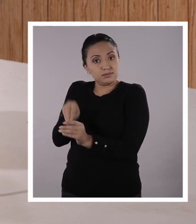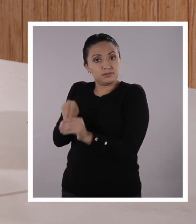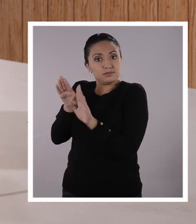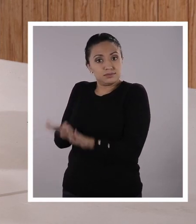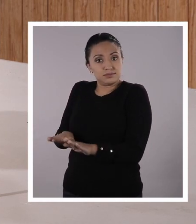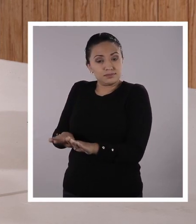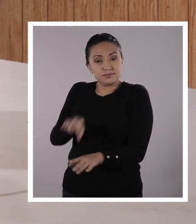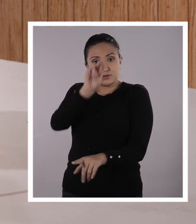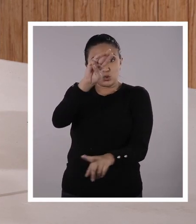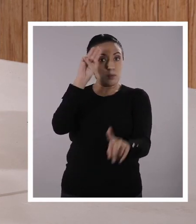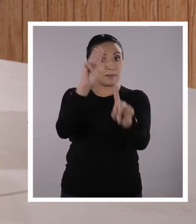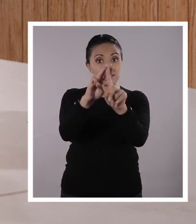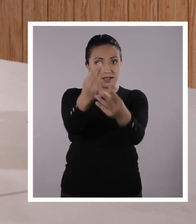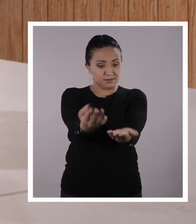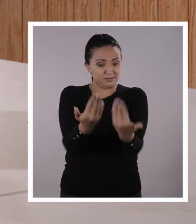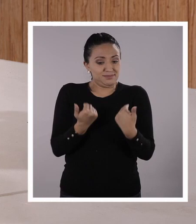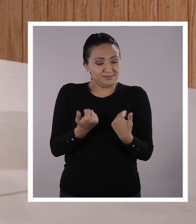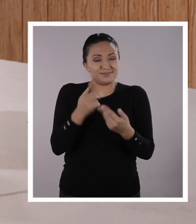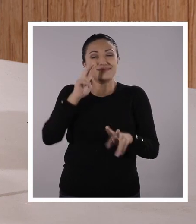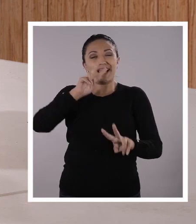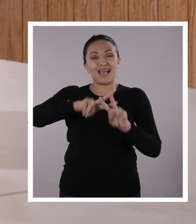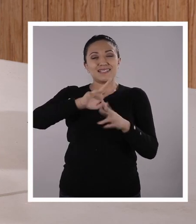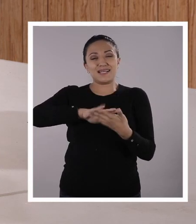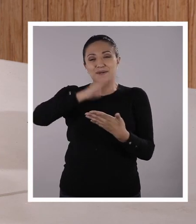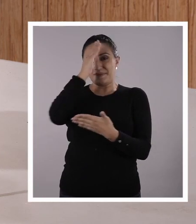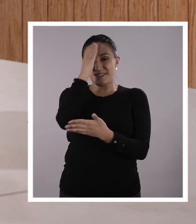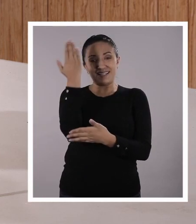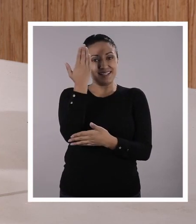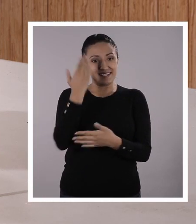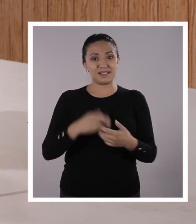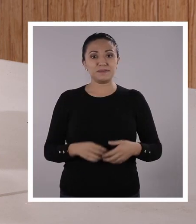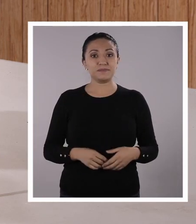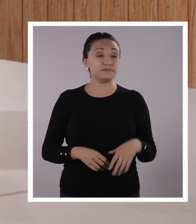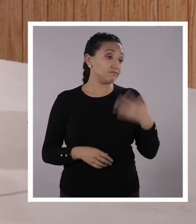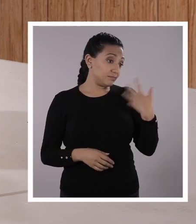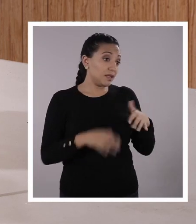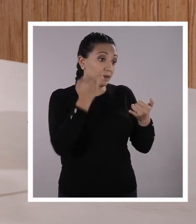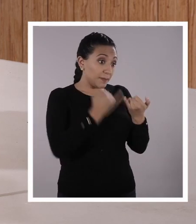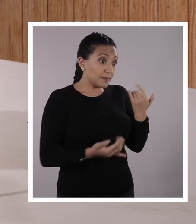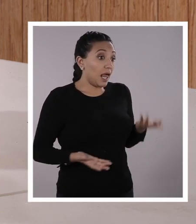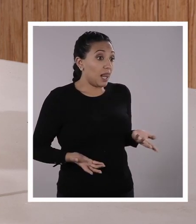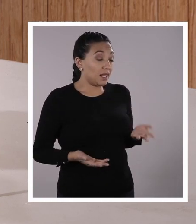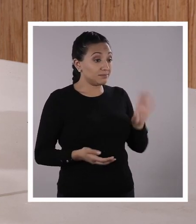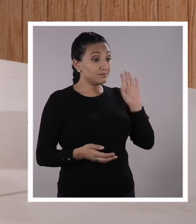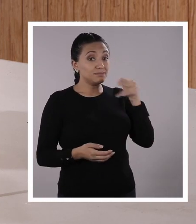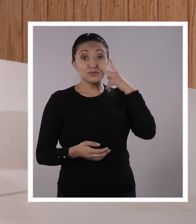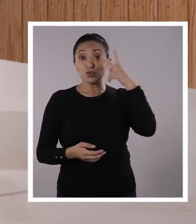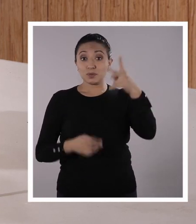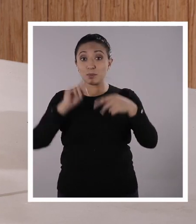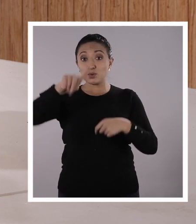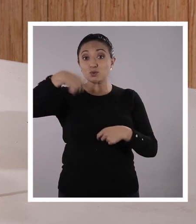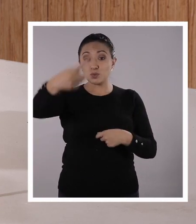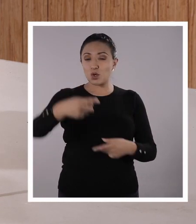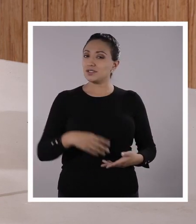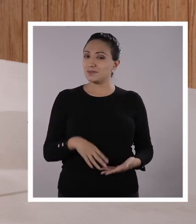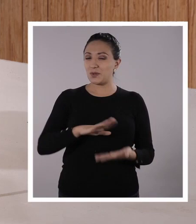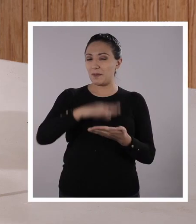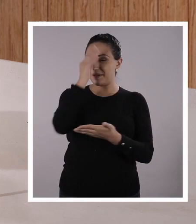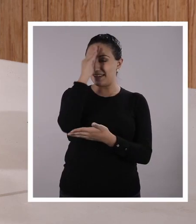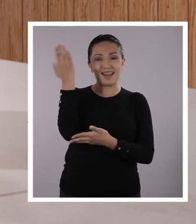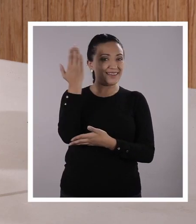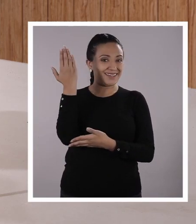y sus mensajes van al hashtag de Aprender la Tele en las redes de Educa. Y con eso llegamos al final. Nos vemos en un próximo episodio de